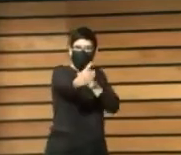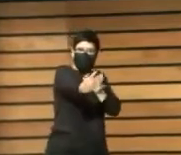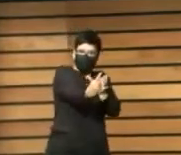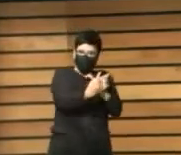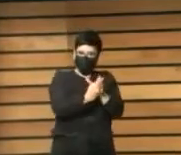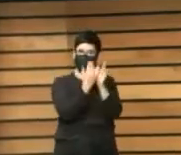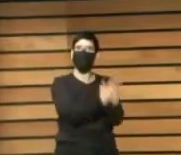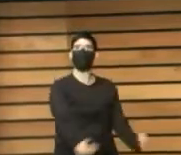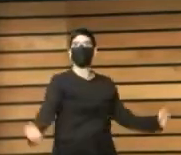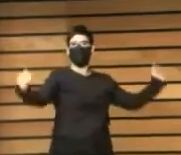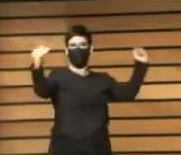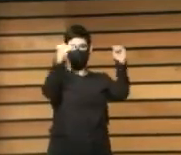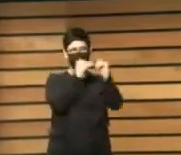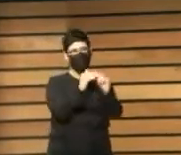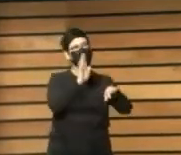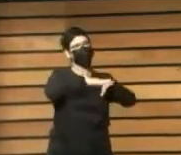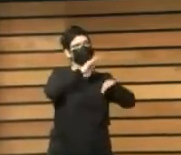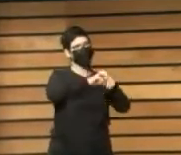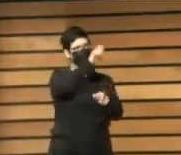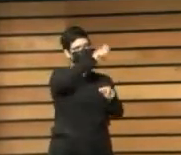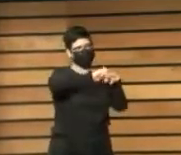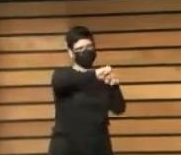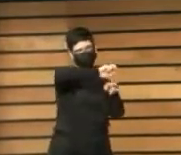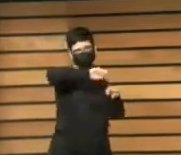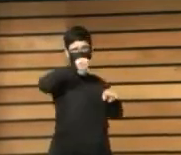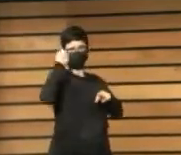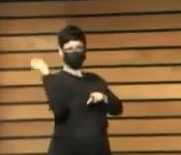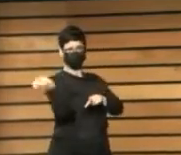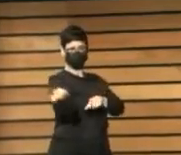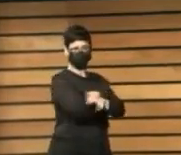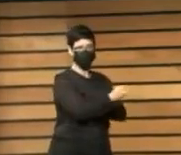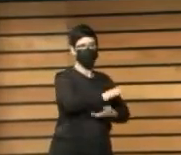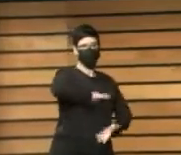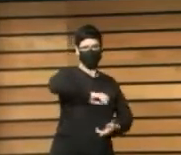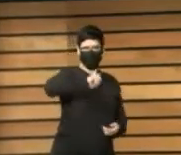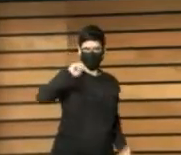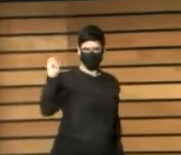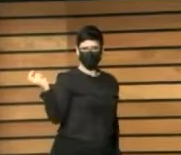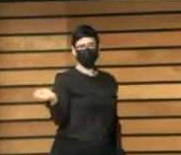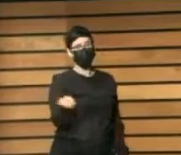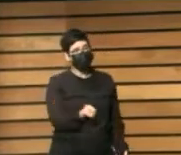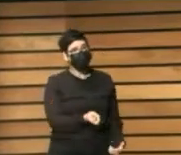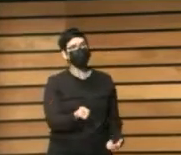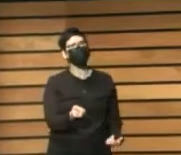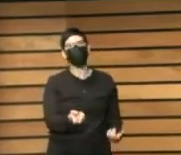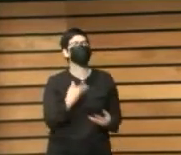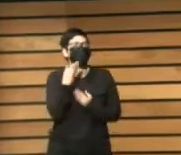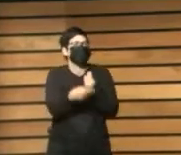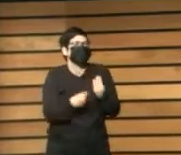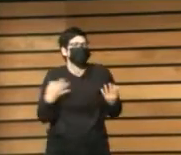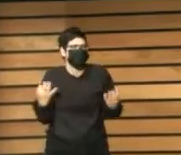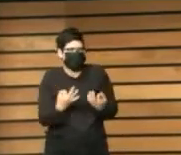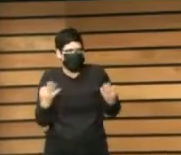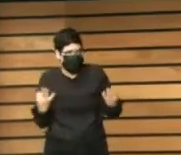igualitario para la diversidad ¿qué estamos haciendo? ¿qué podemos hacer desde desde las